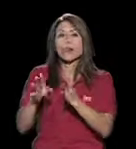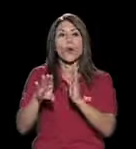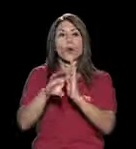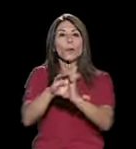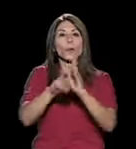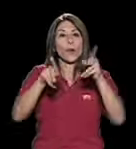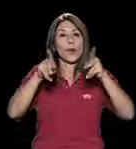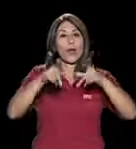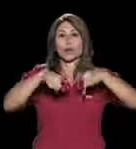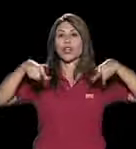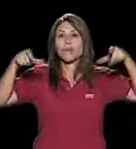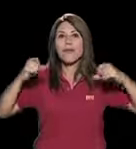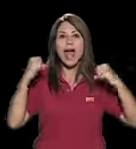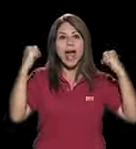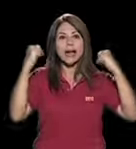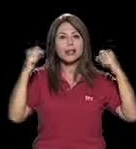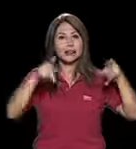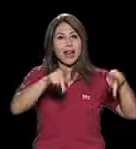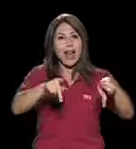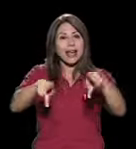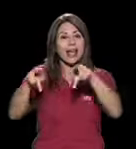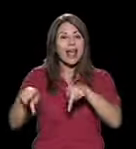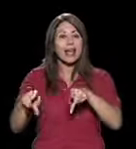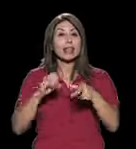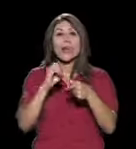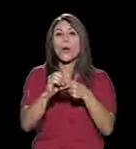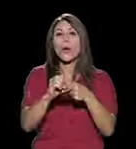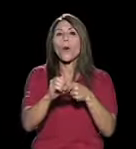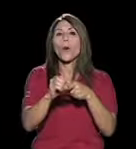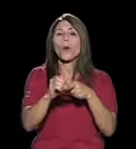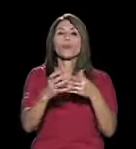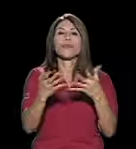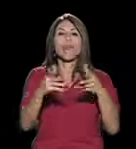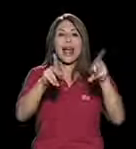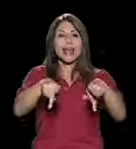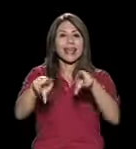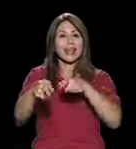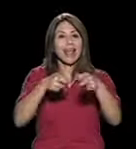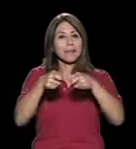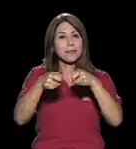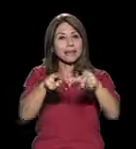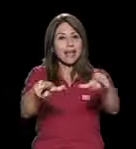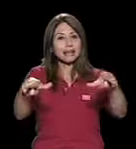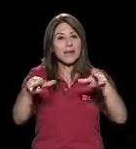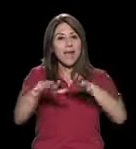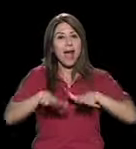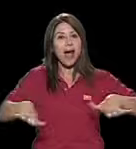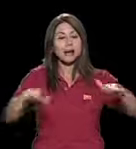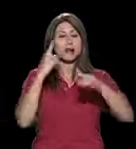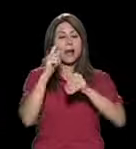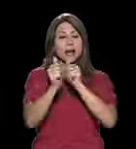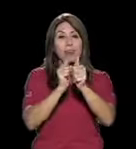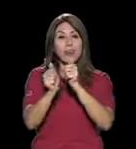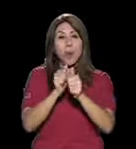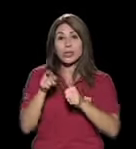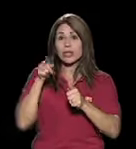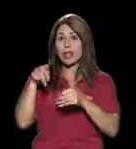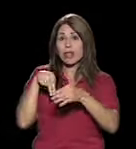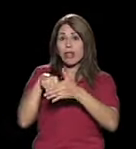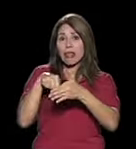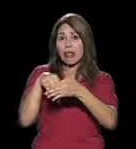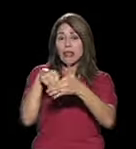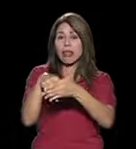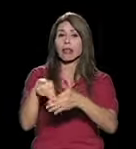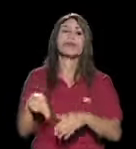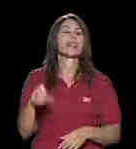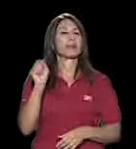gente en los gimnasios o la gente que administra espacios para el deporte, ¿verdad? No sé si se ha encontrado también con barreras en ese sentido. Sí, un